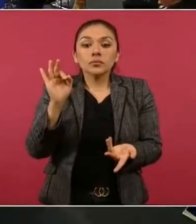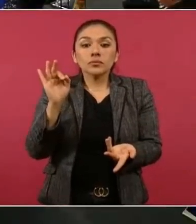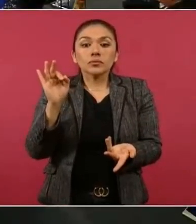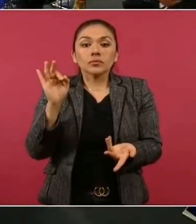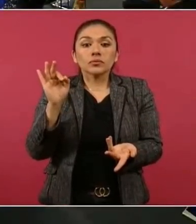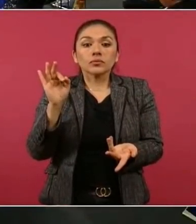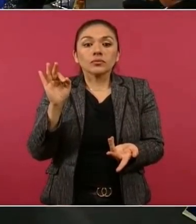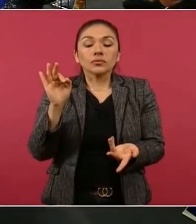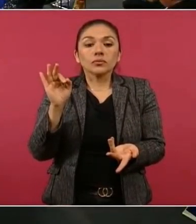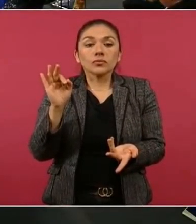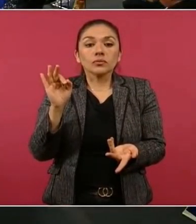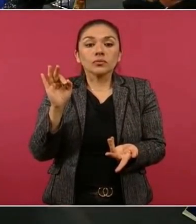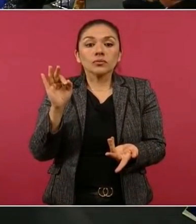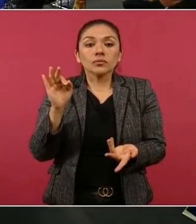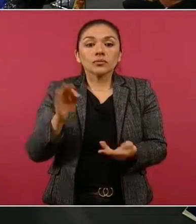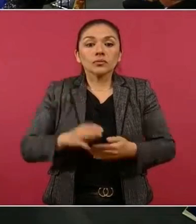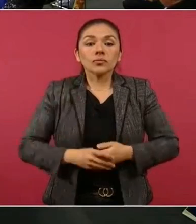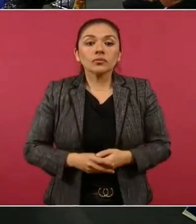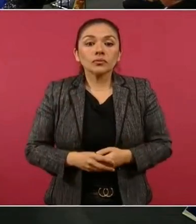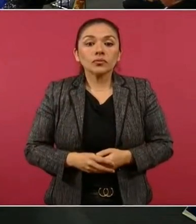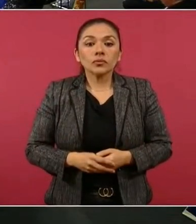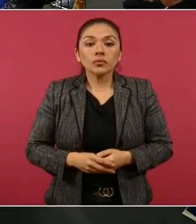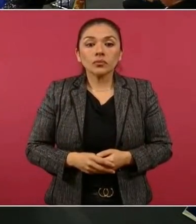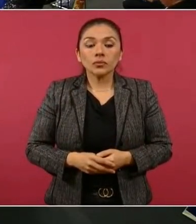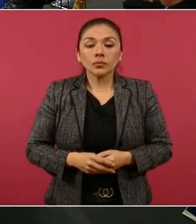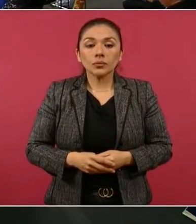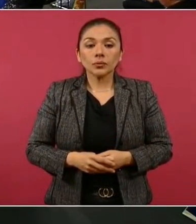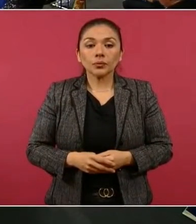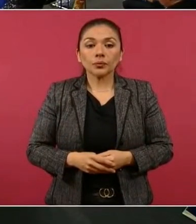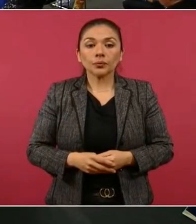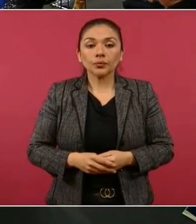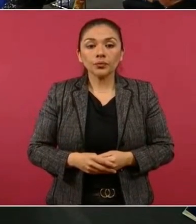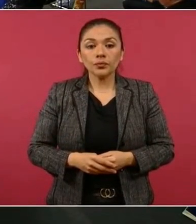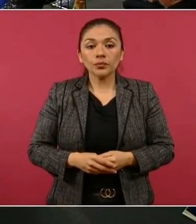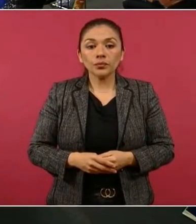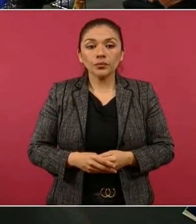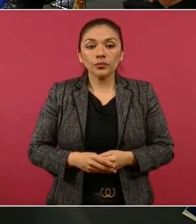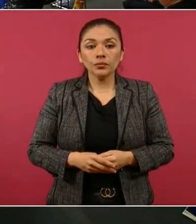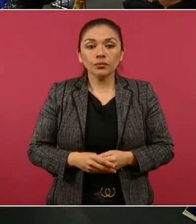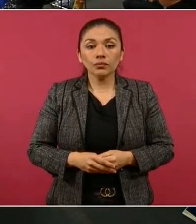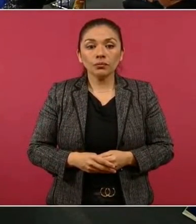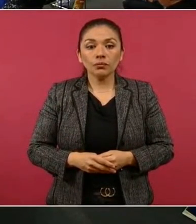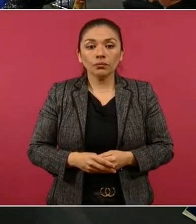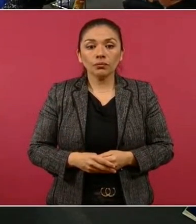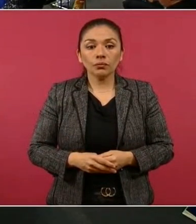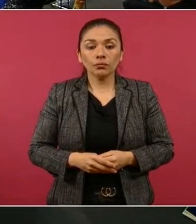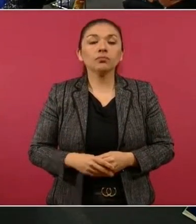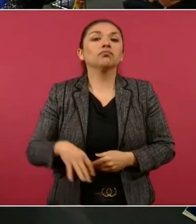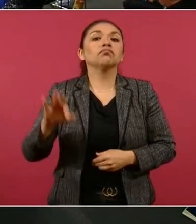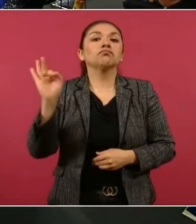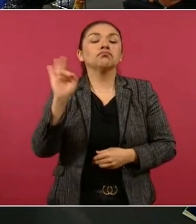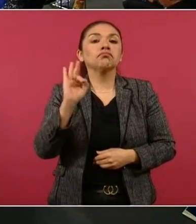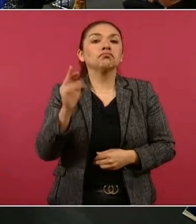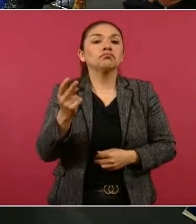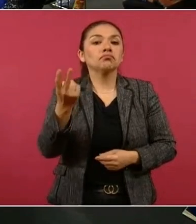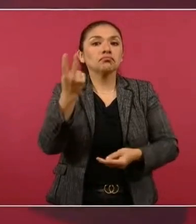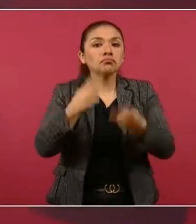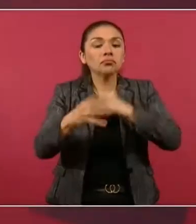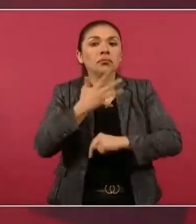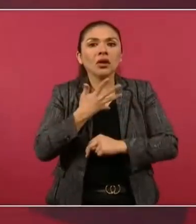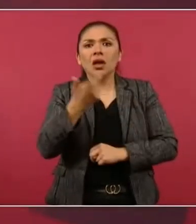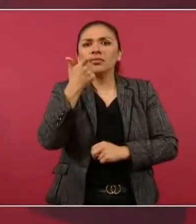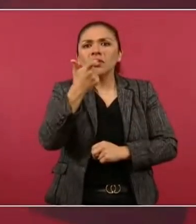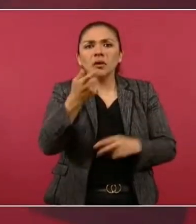si hay circulante, si